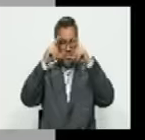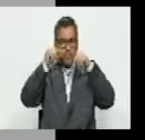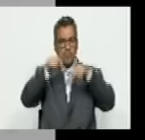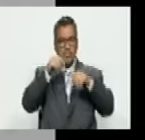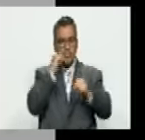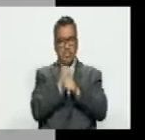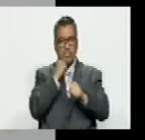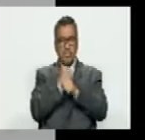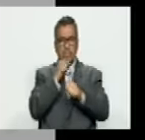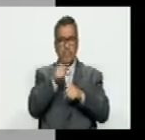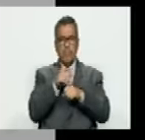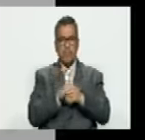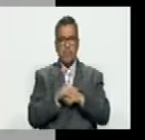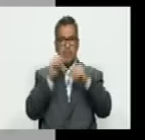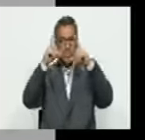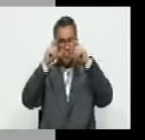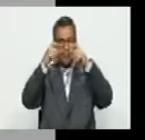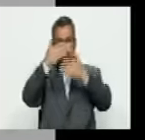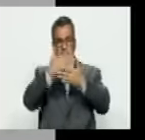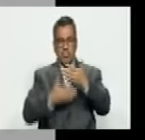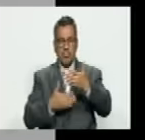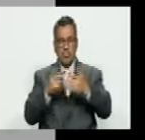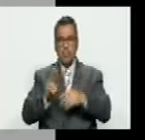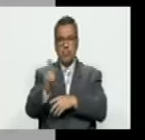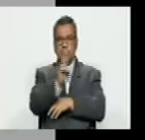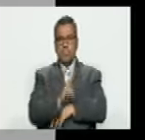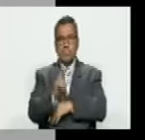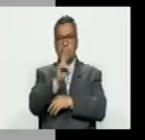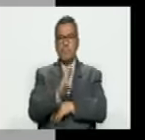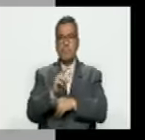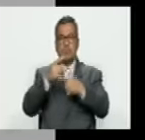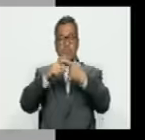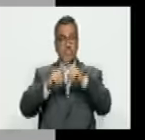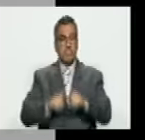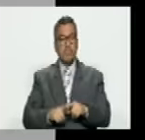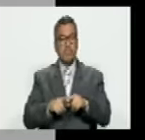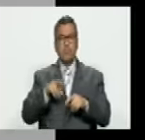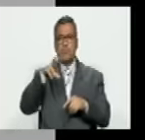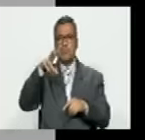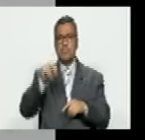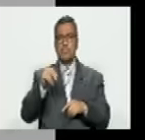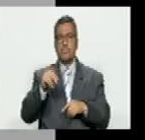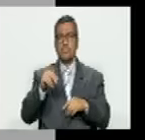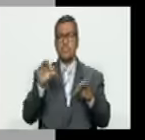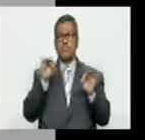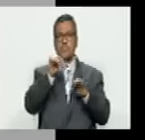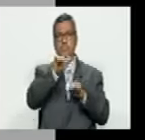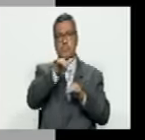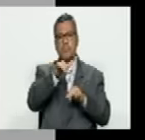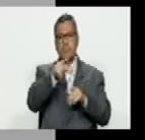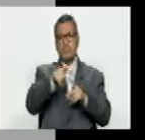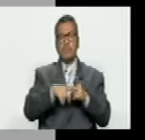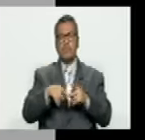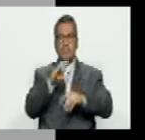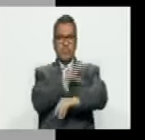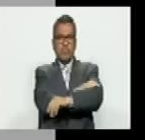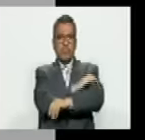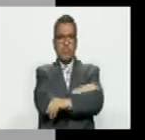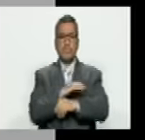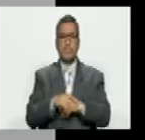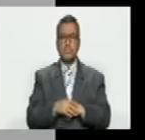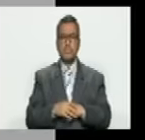que ellos trabajaron las fotos de las actas que hemos utilizado para los cálculos no son las mismas que la de la oposición